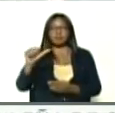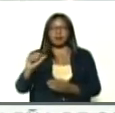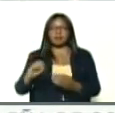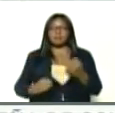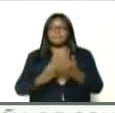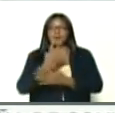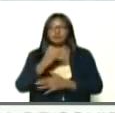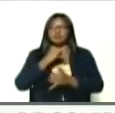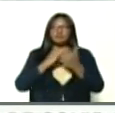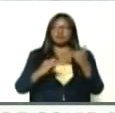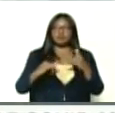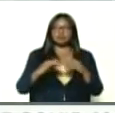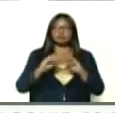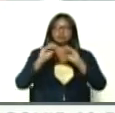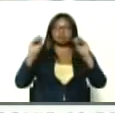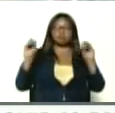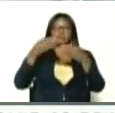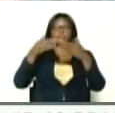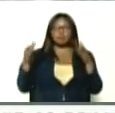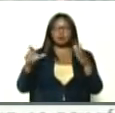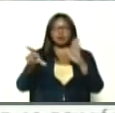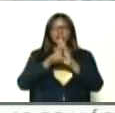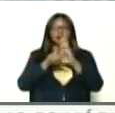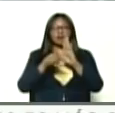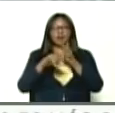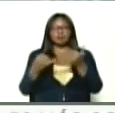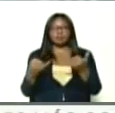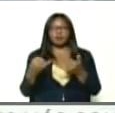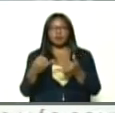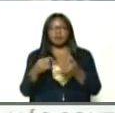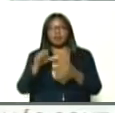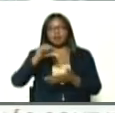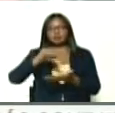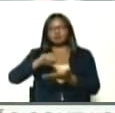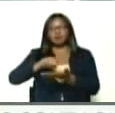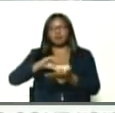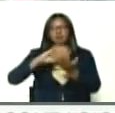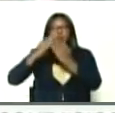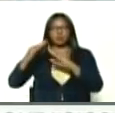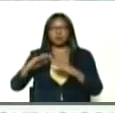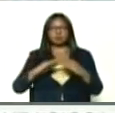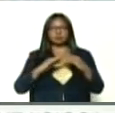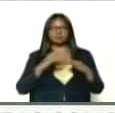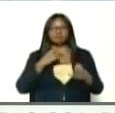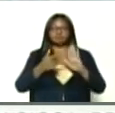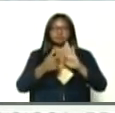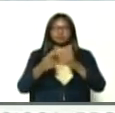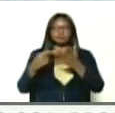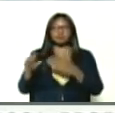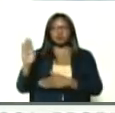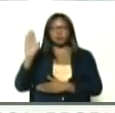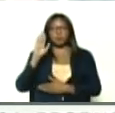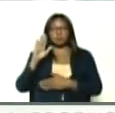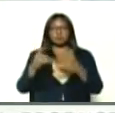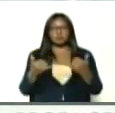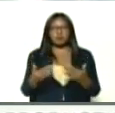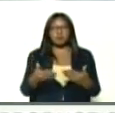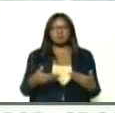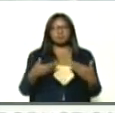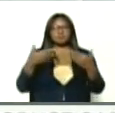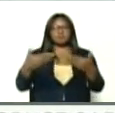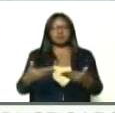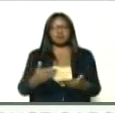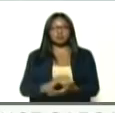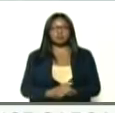concluir, esta etapa de consulta pública, de la ley orgánica de ciudades comunales, destacando presidente, que hay otro compromiso, que usted nos entregó,